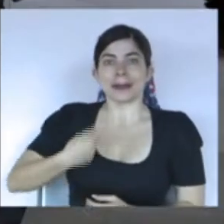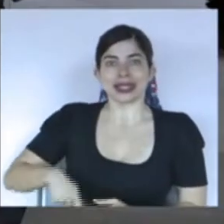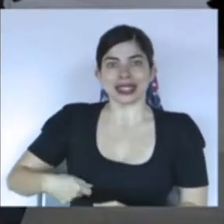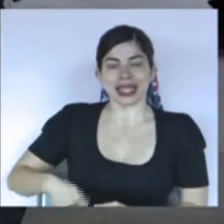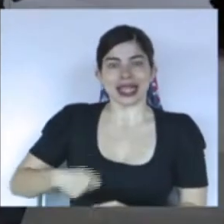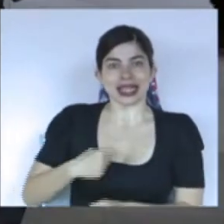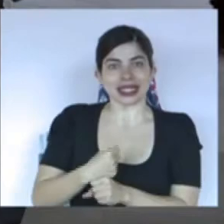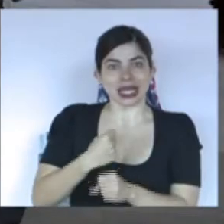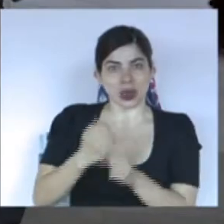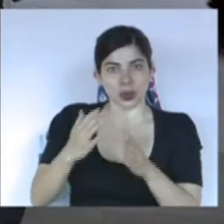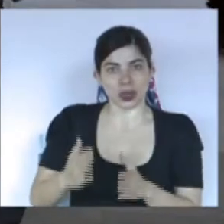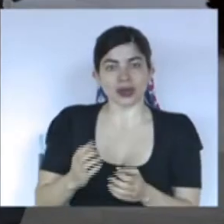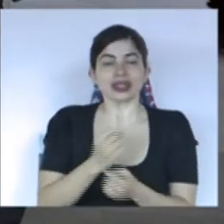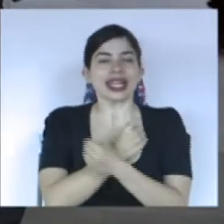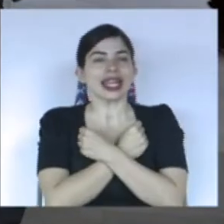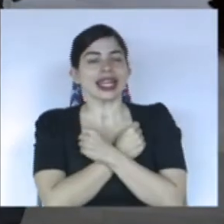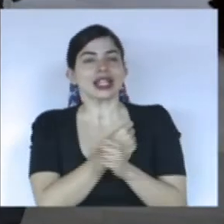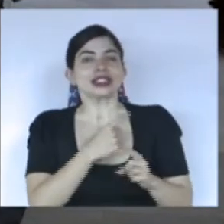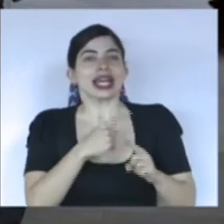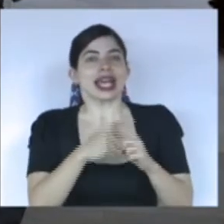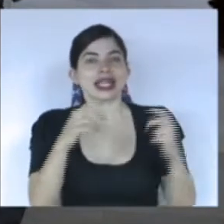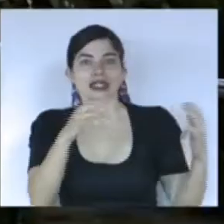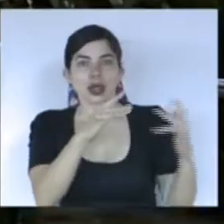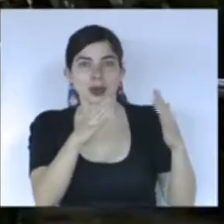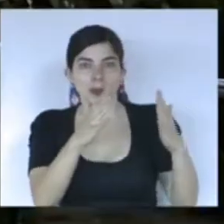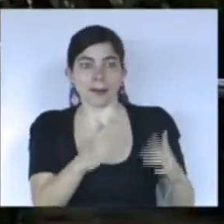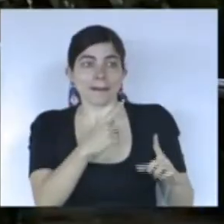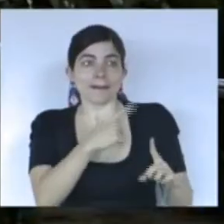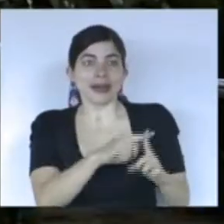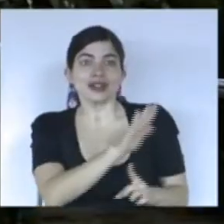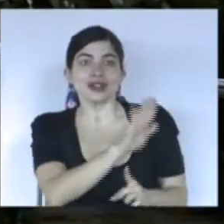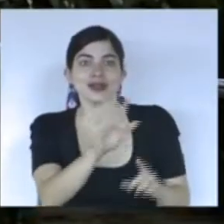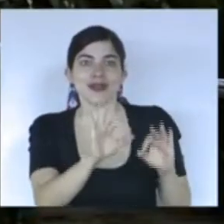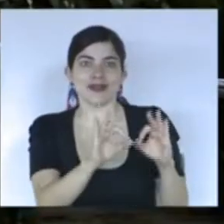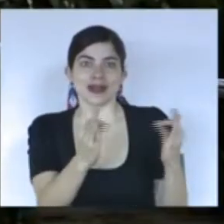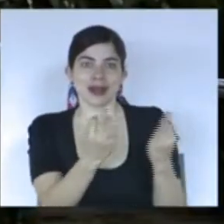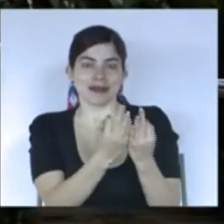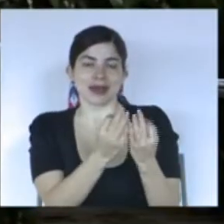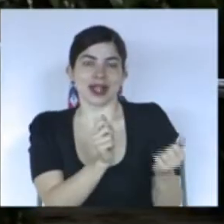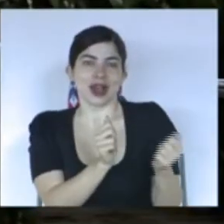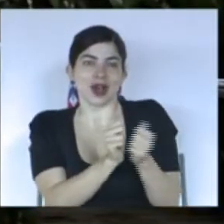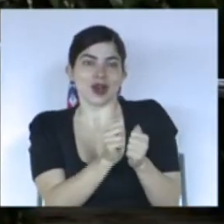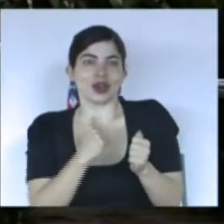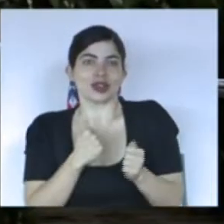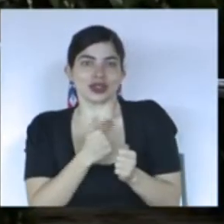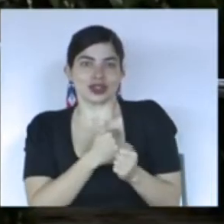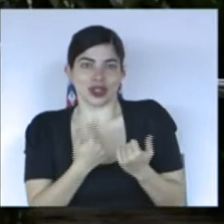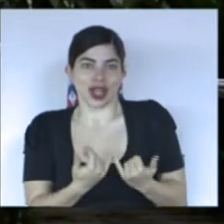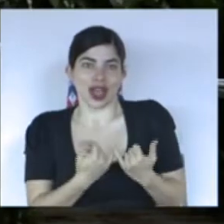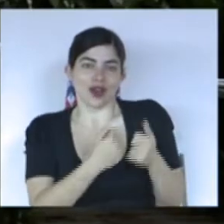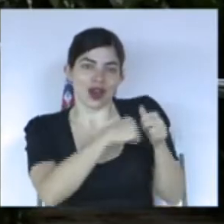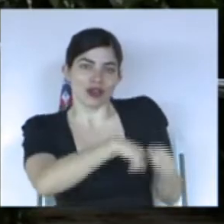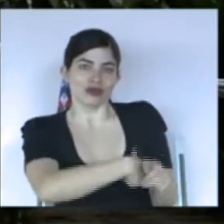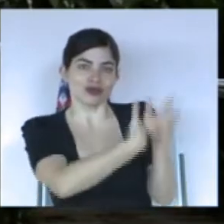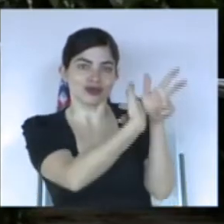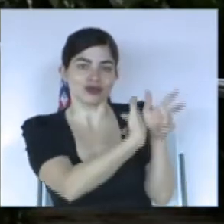queridos excombatientes y sus familias que también nos acompañan de modo virtual.